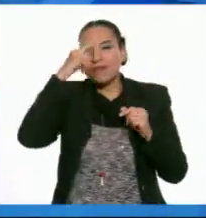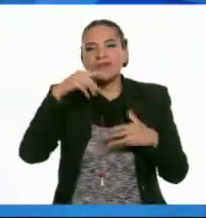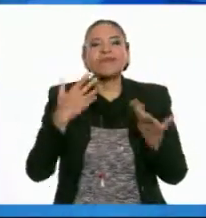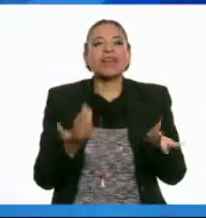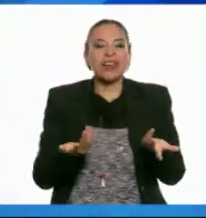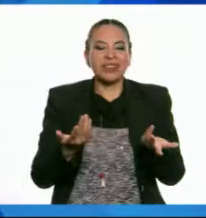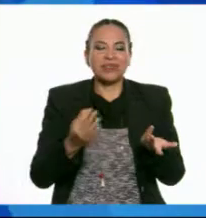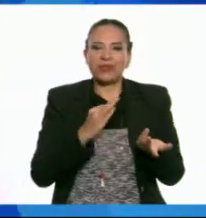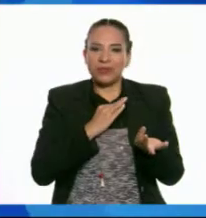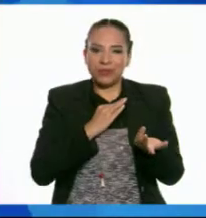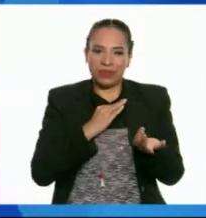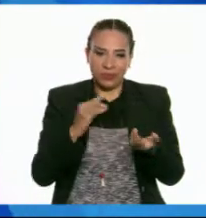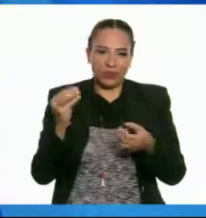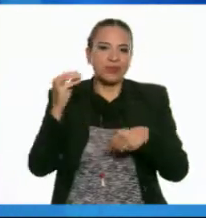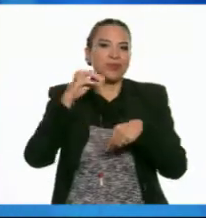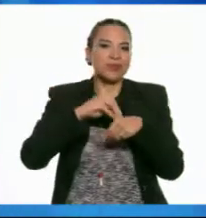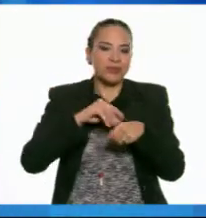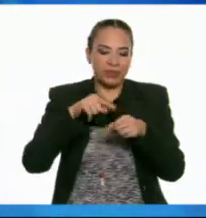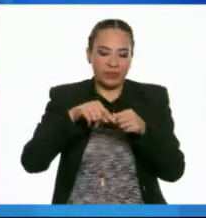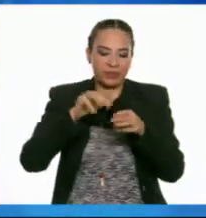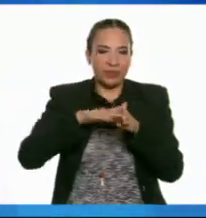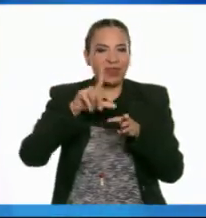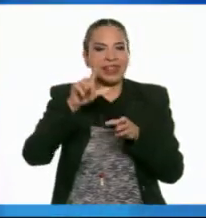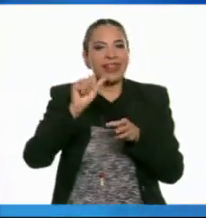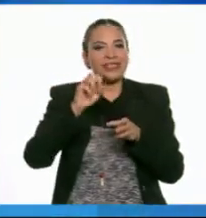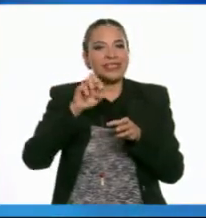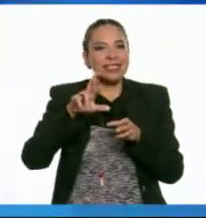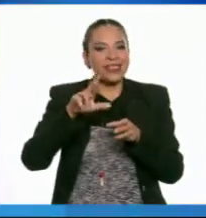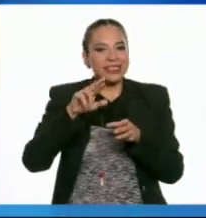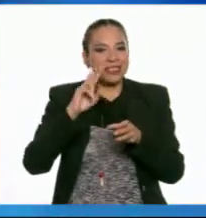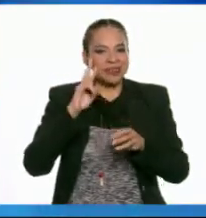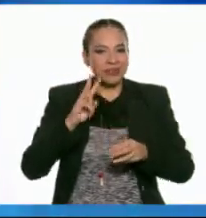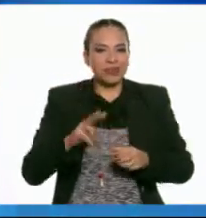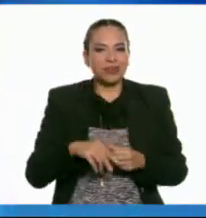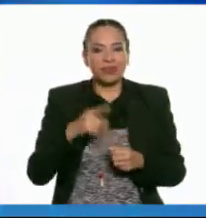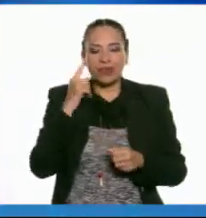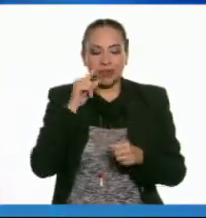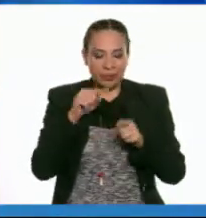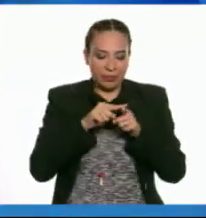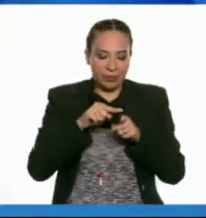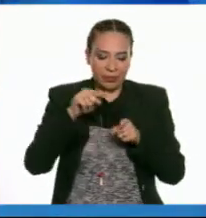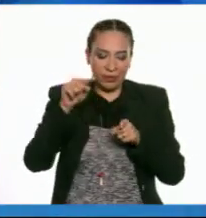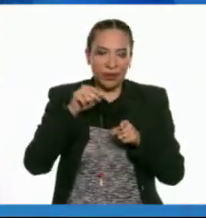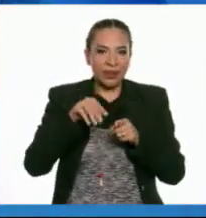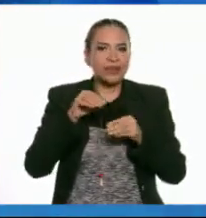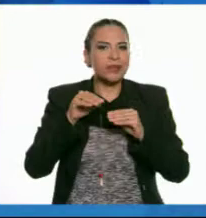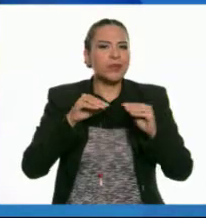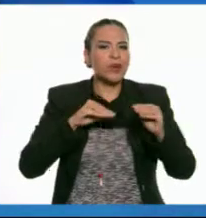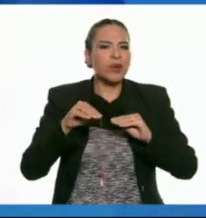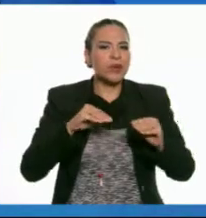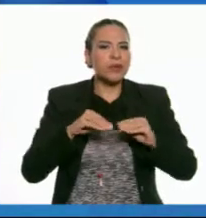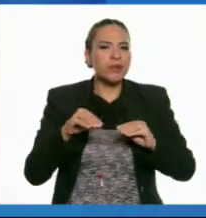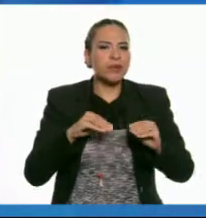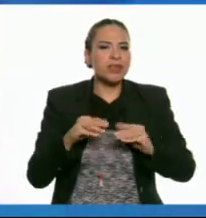ponerle un láser para reflejar el movimiento